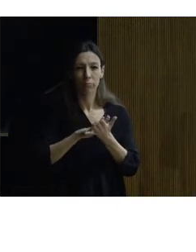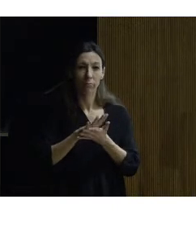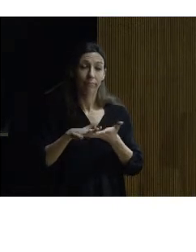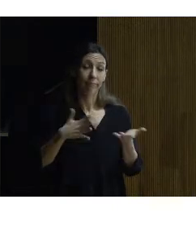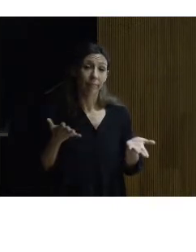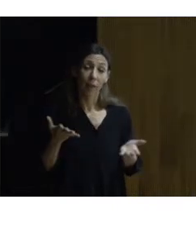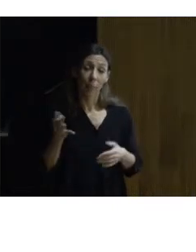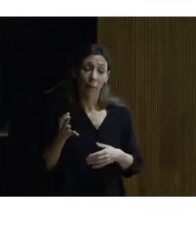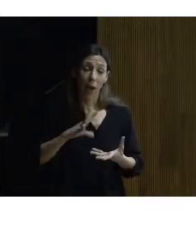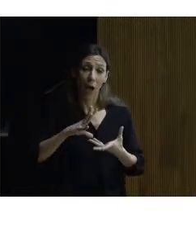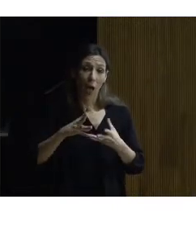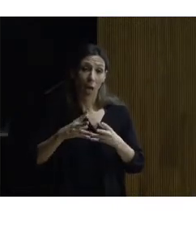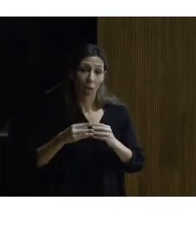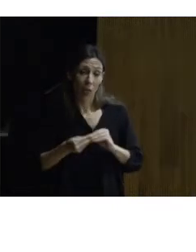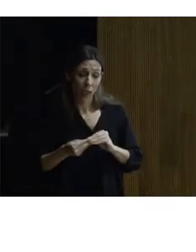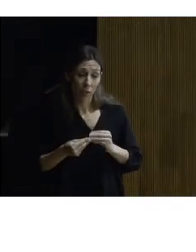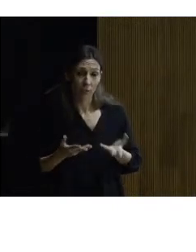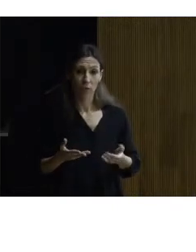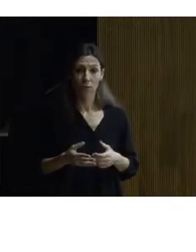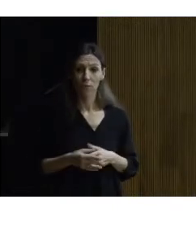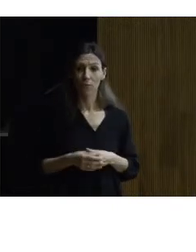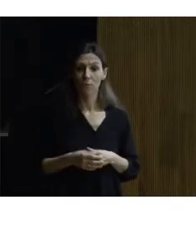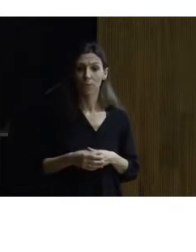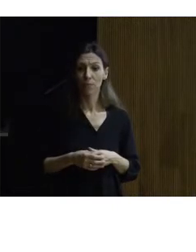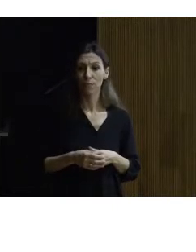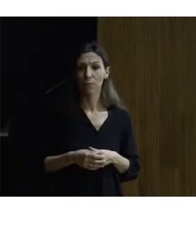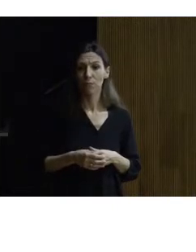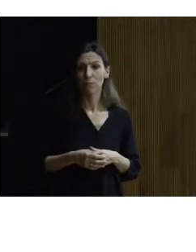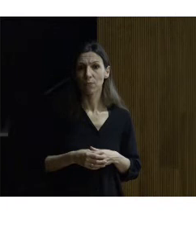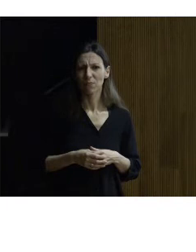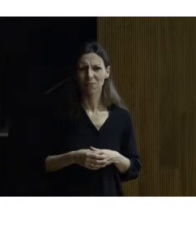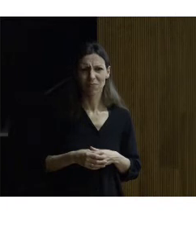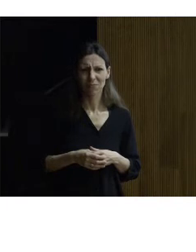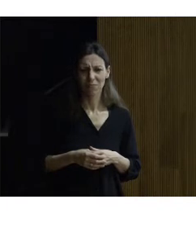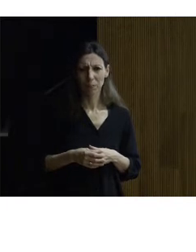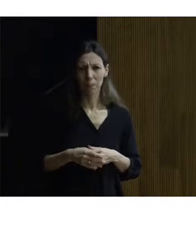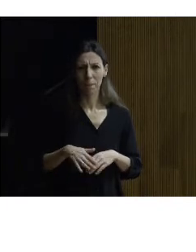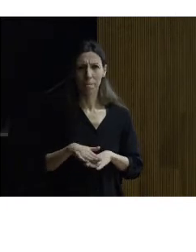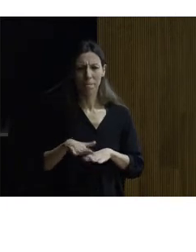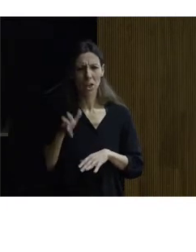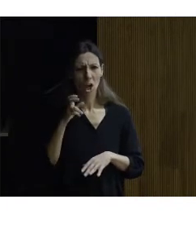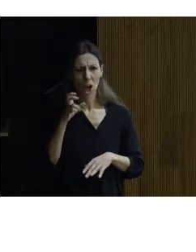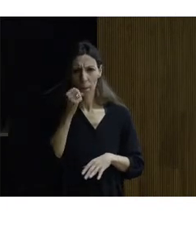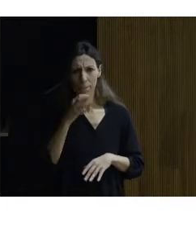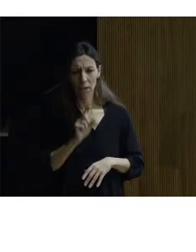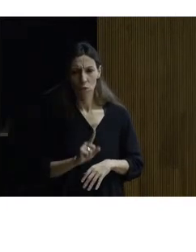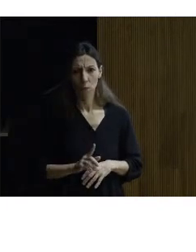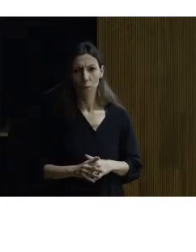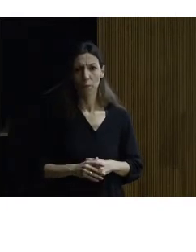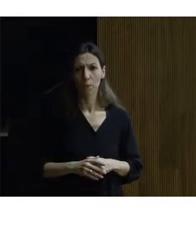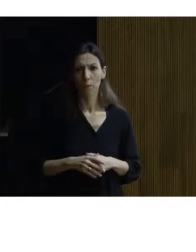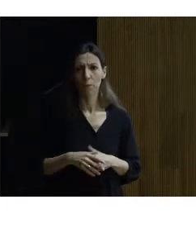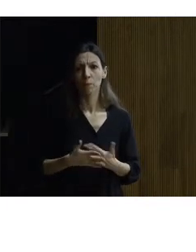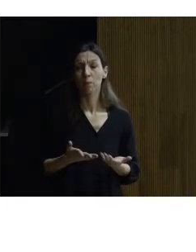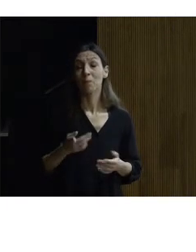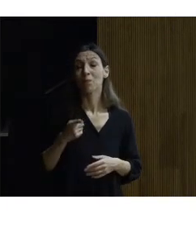ser parecida este es un esquema que yo he hecho aquí para verlo más sencillamente y esta en